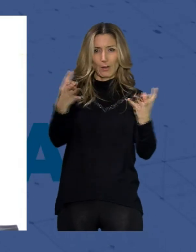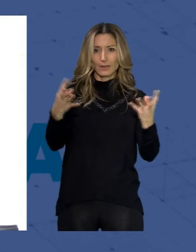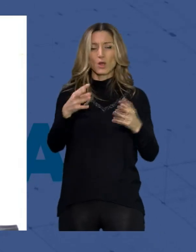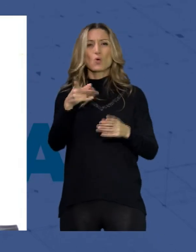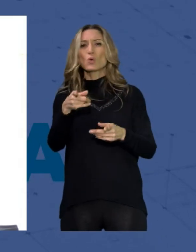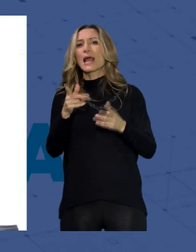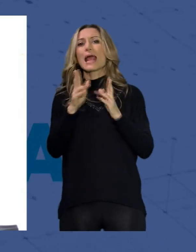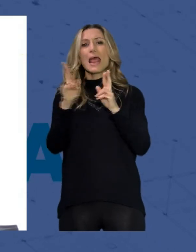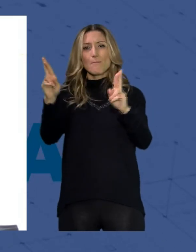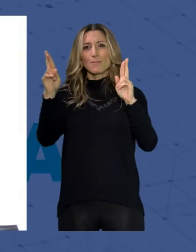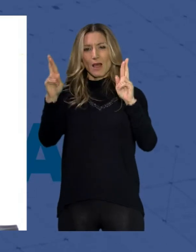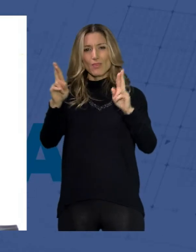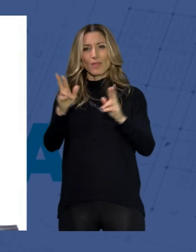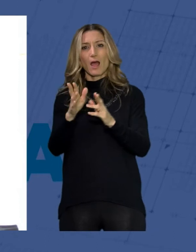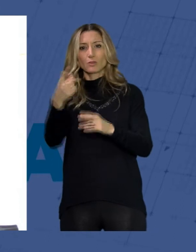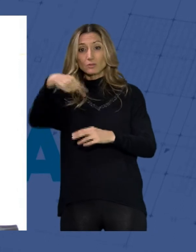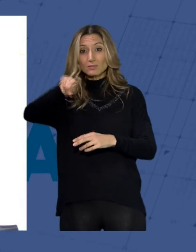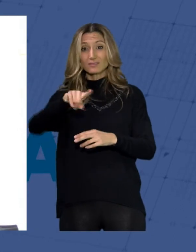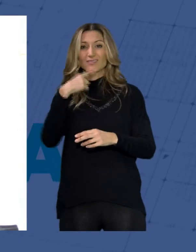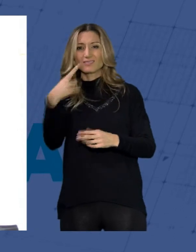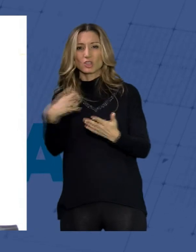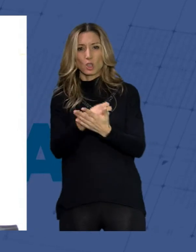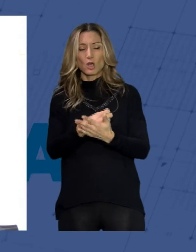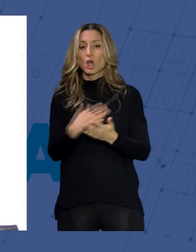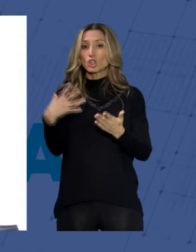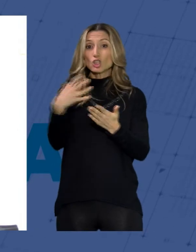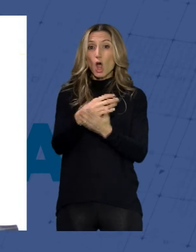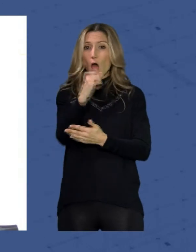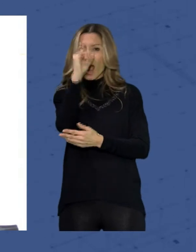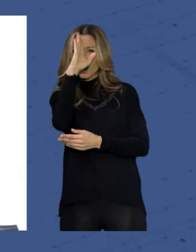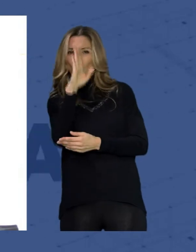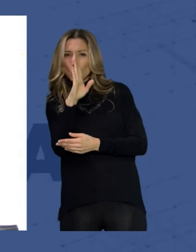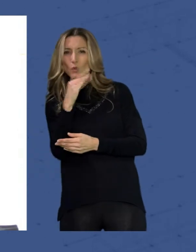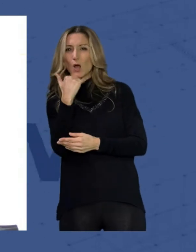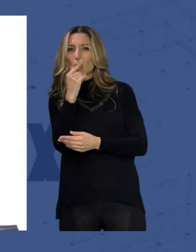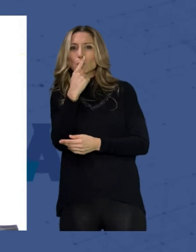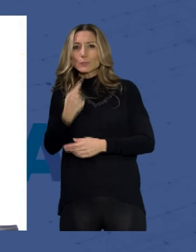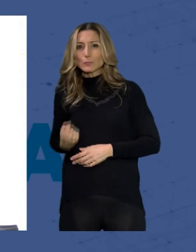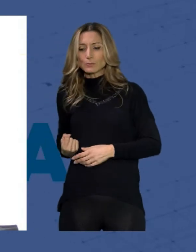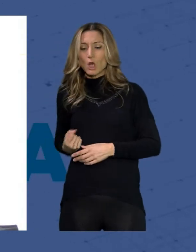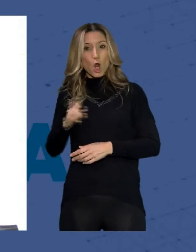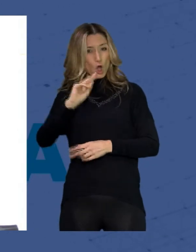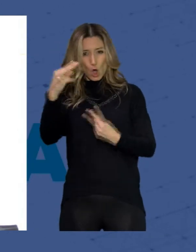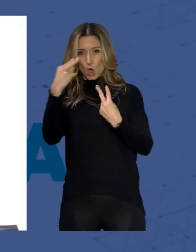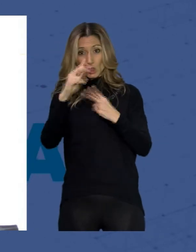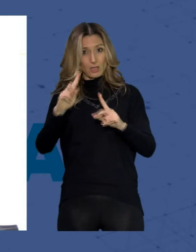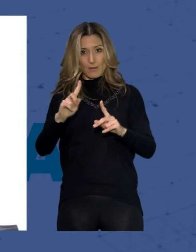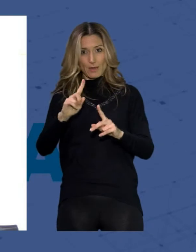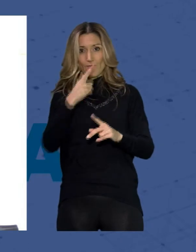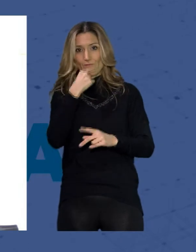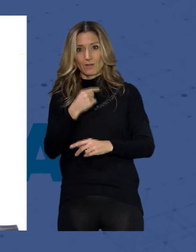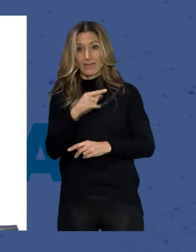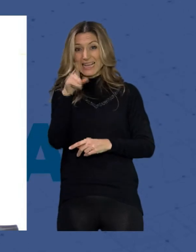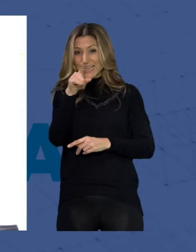y decirles que todas tenemos un lado oculto que no se percibe a simple vista ese lado